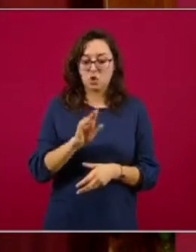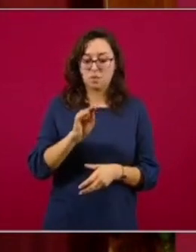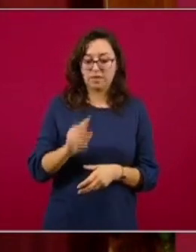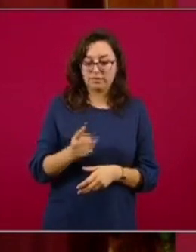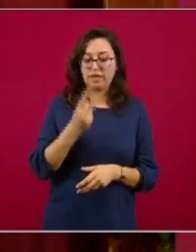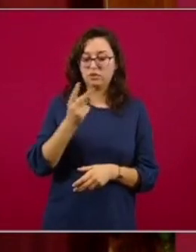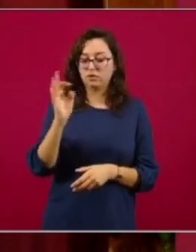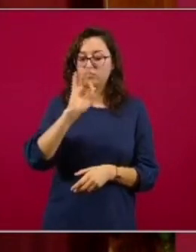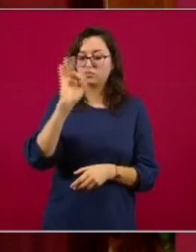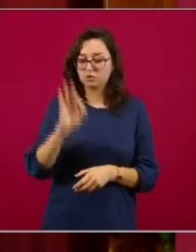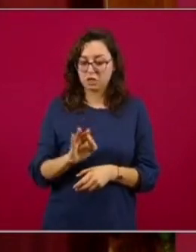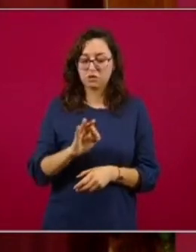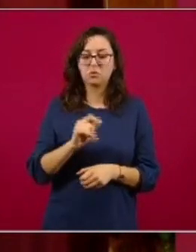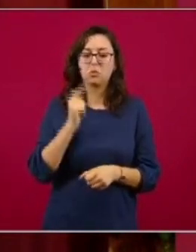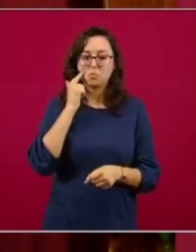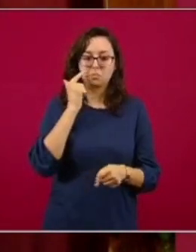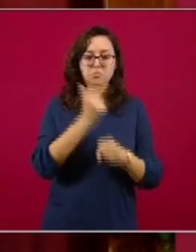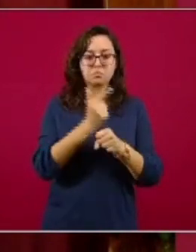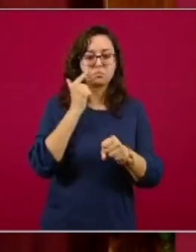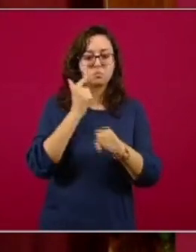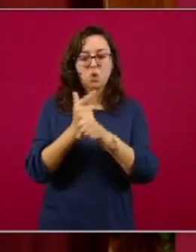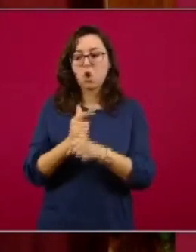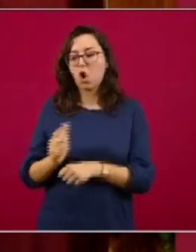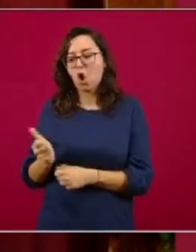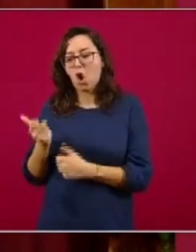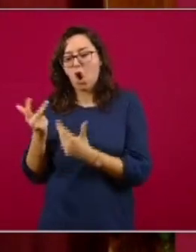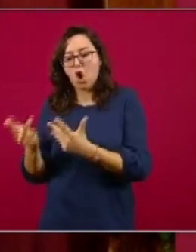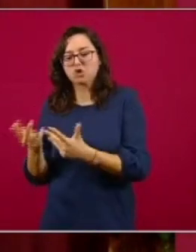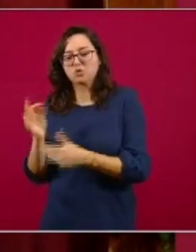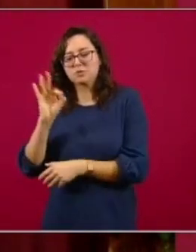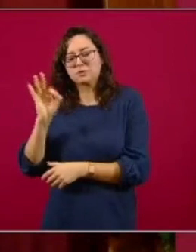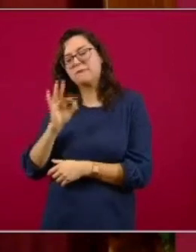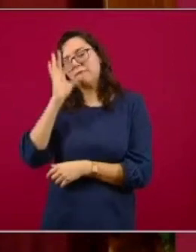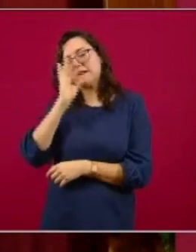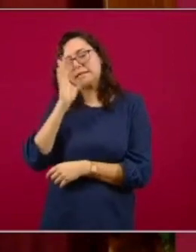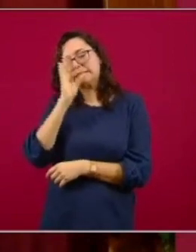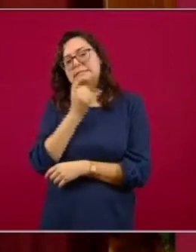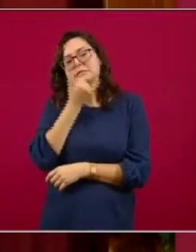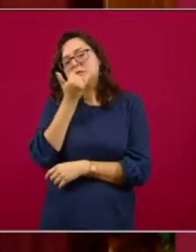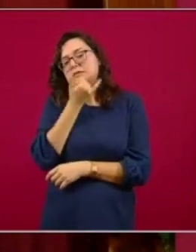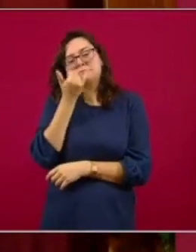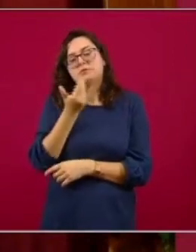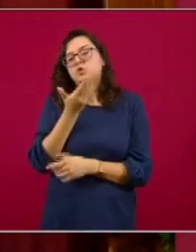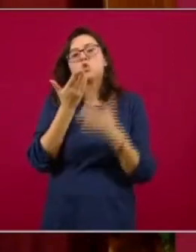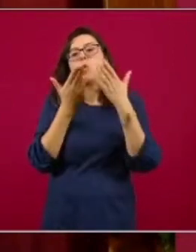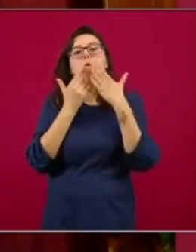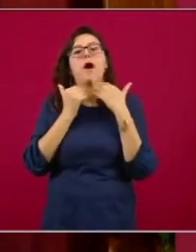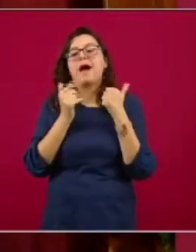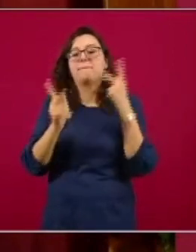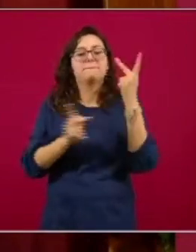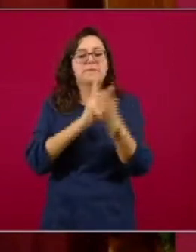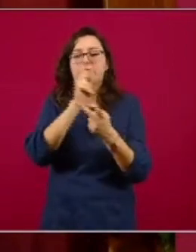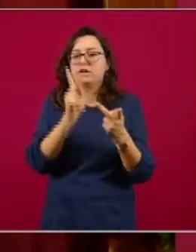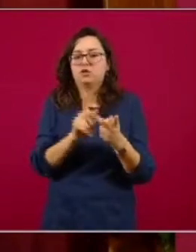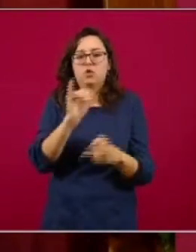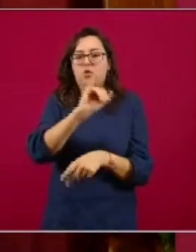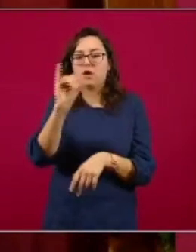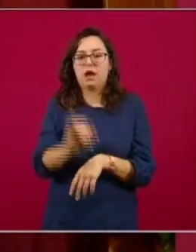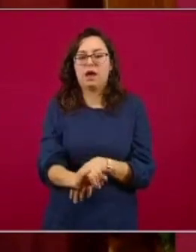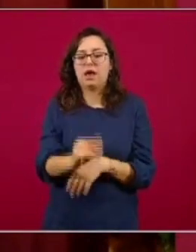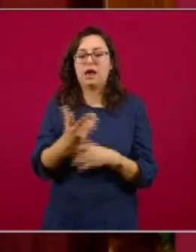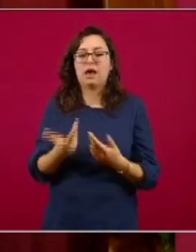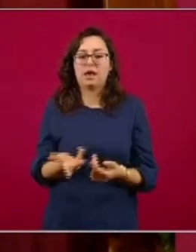detectado por esta prueba. Hay un 8% de error. Siempre las pruebas tienen un pequeño error. Y una especificidad de